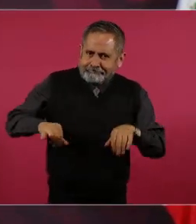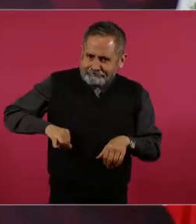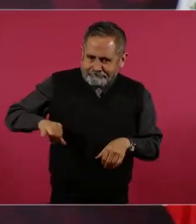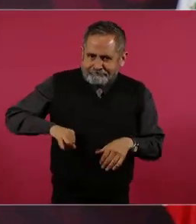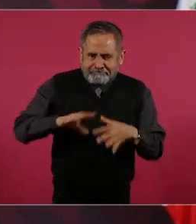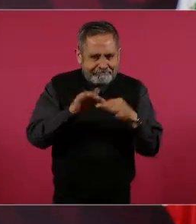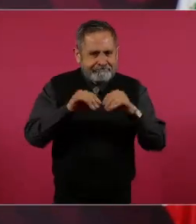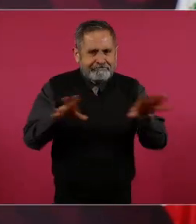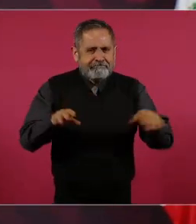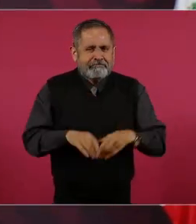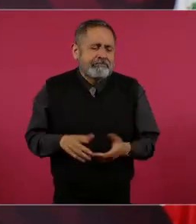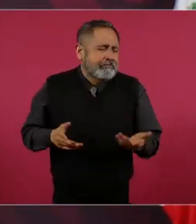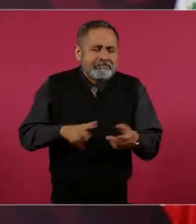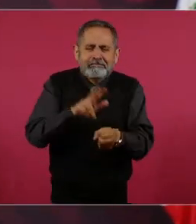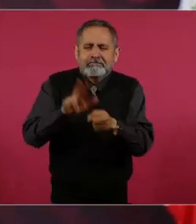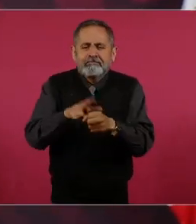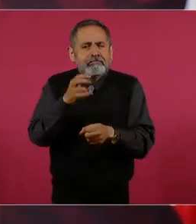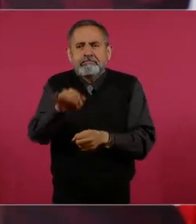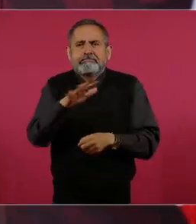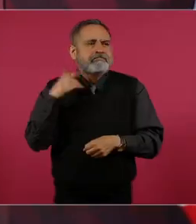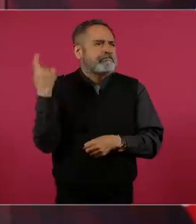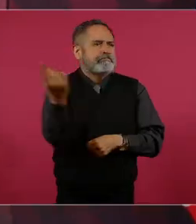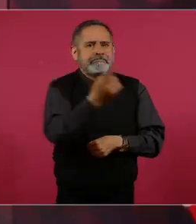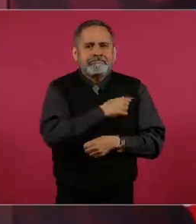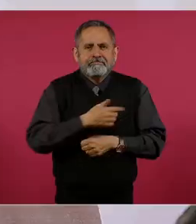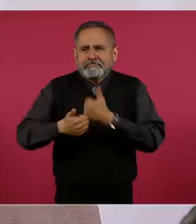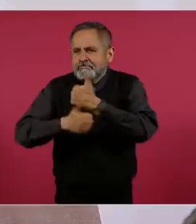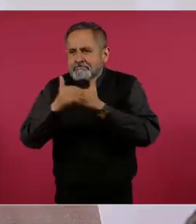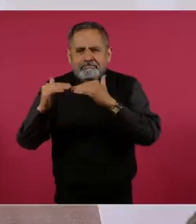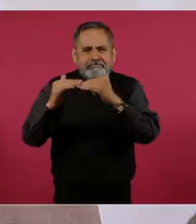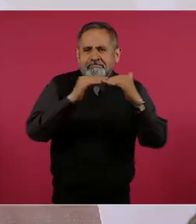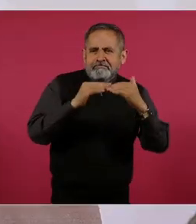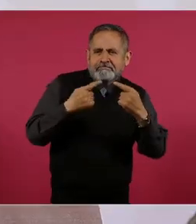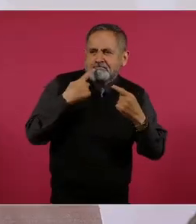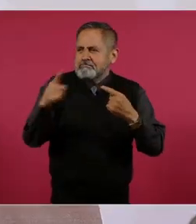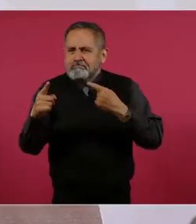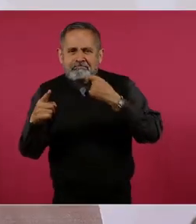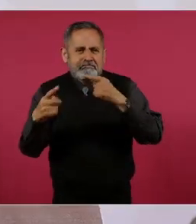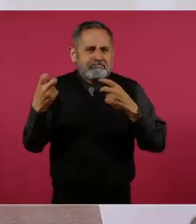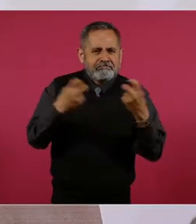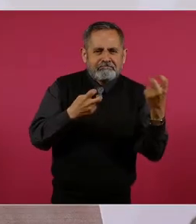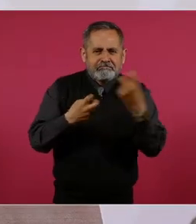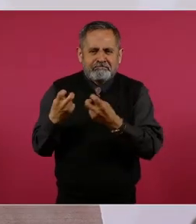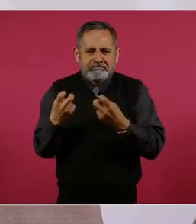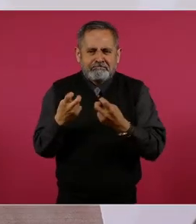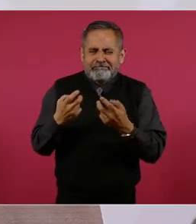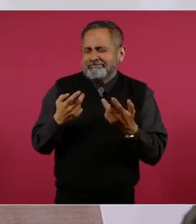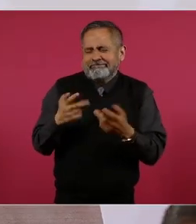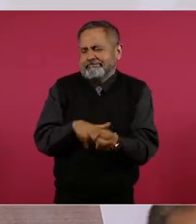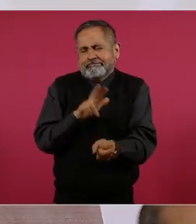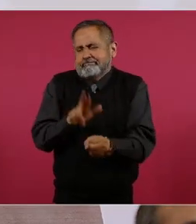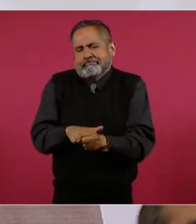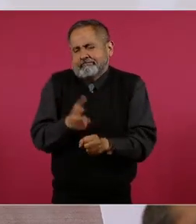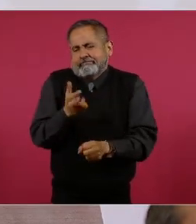Y es normal en una democracia también, no es para